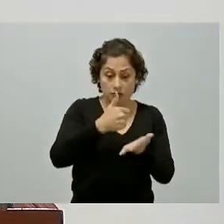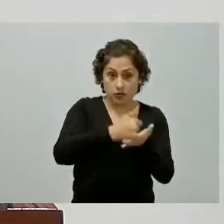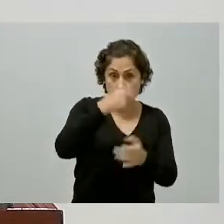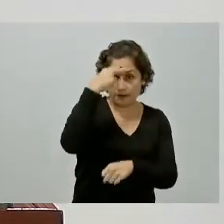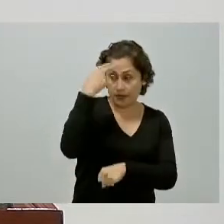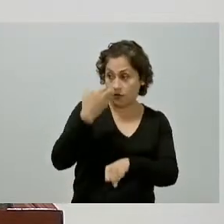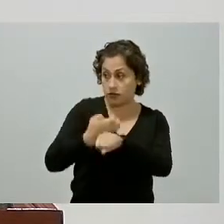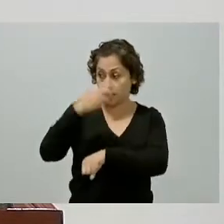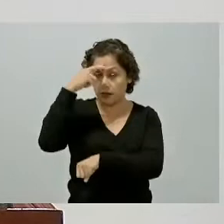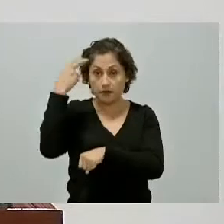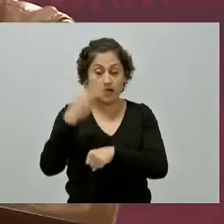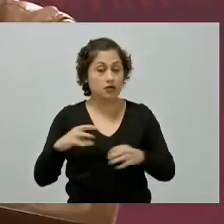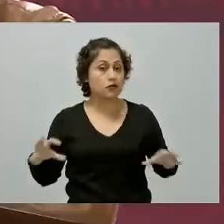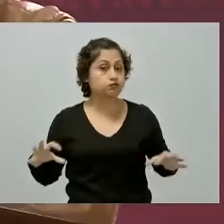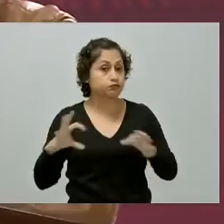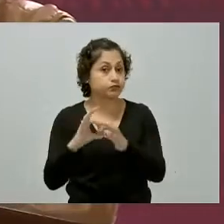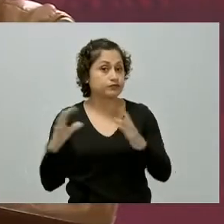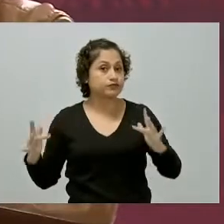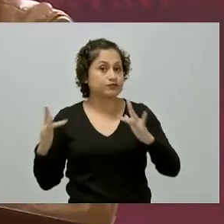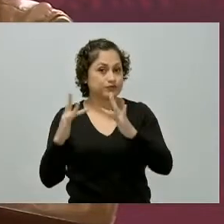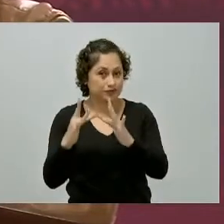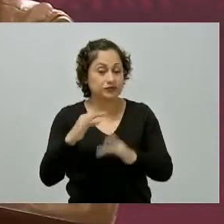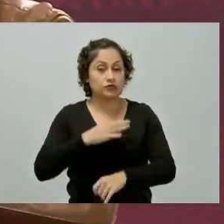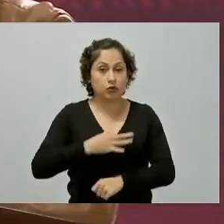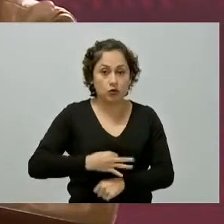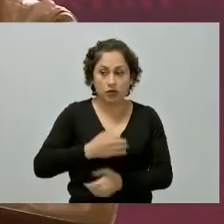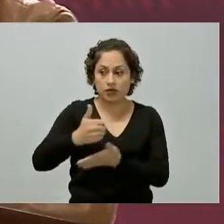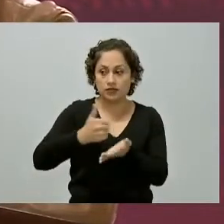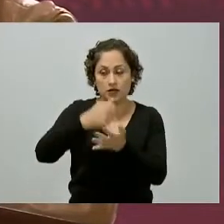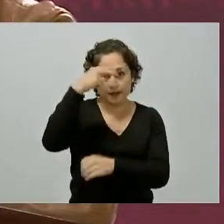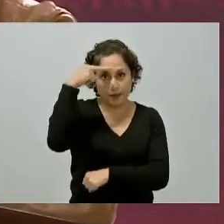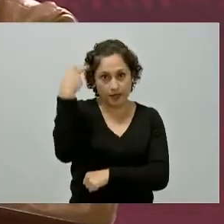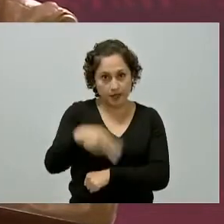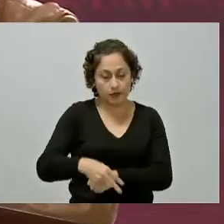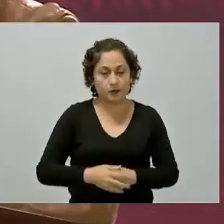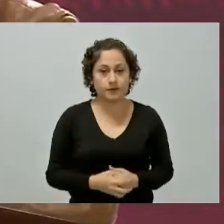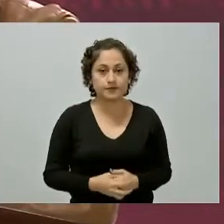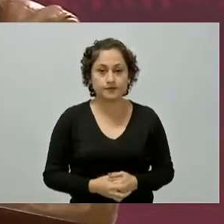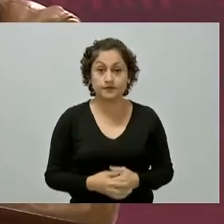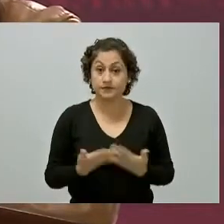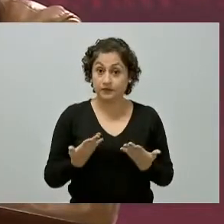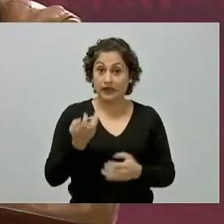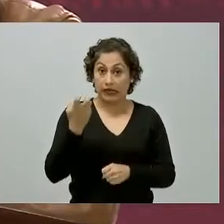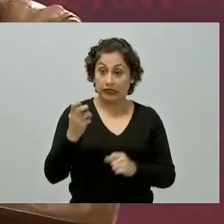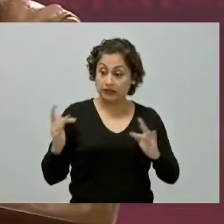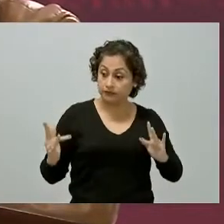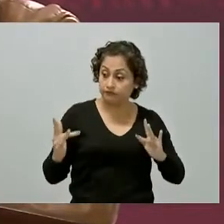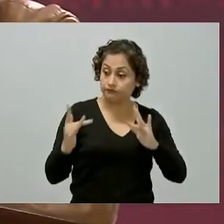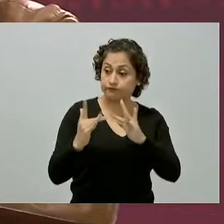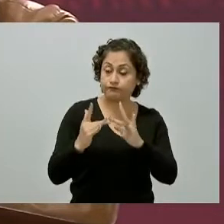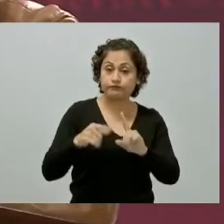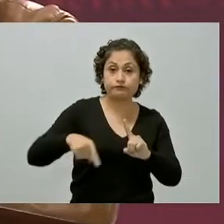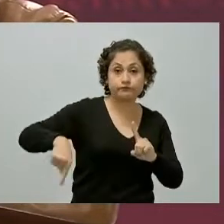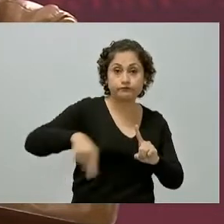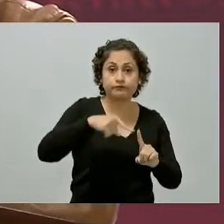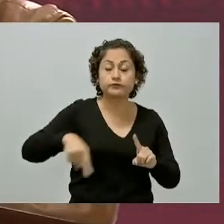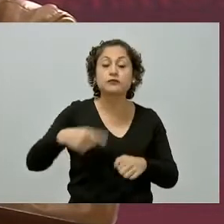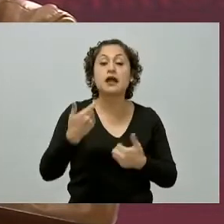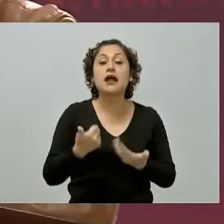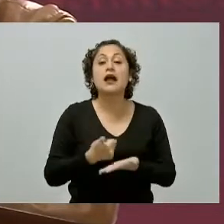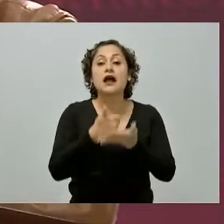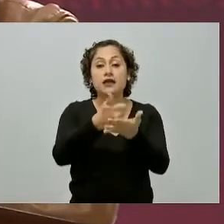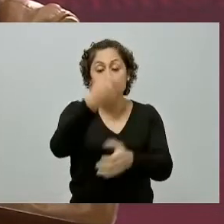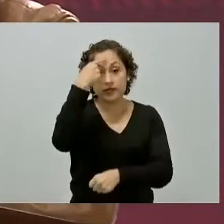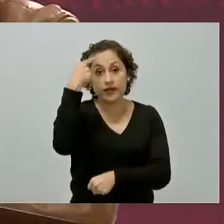las dos capitales Toluca y la Ciudad de México y que va a permitir una transportación una